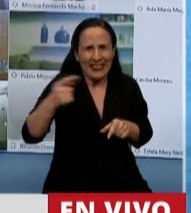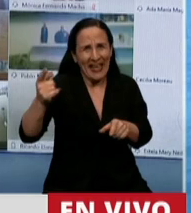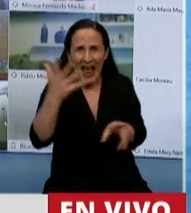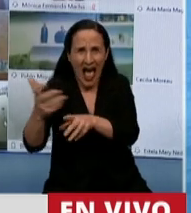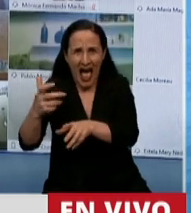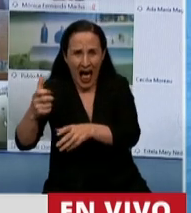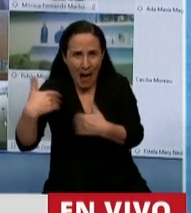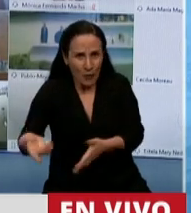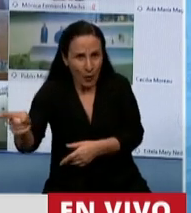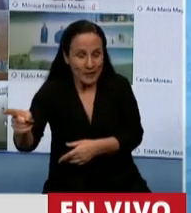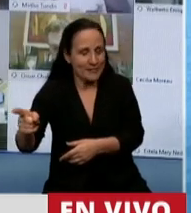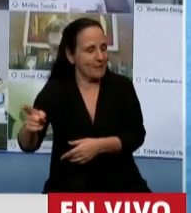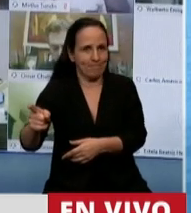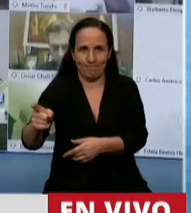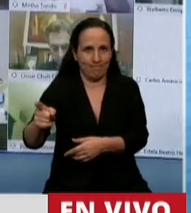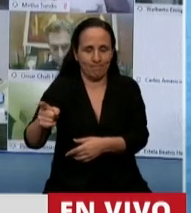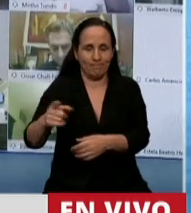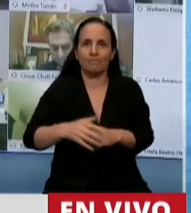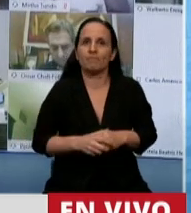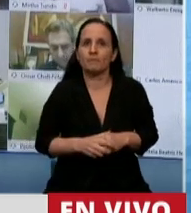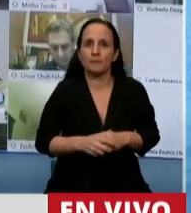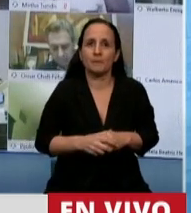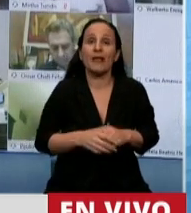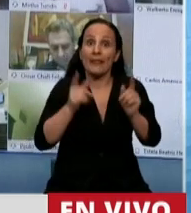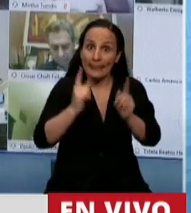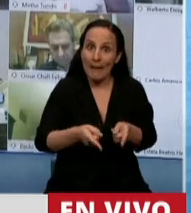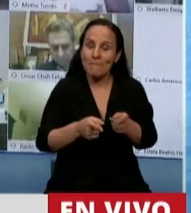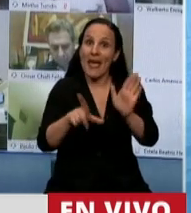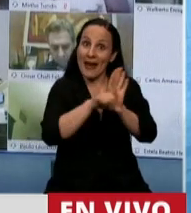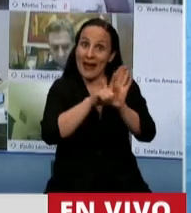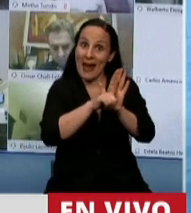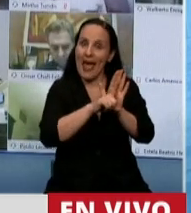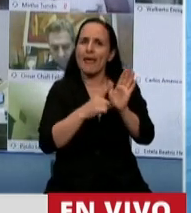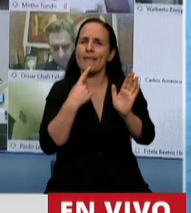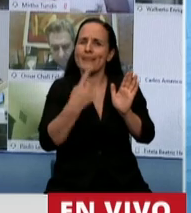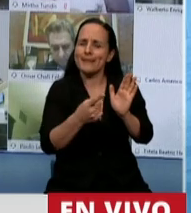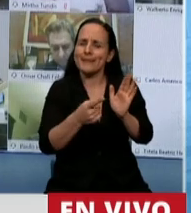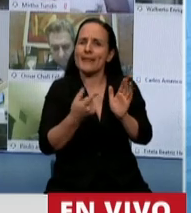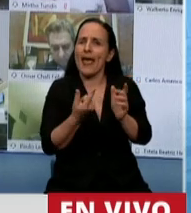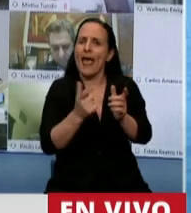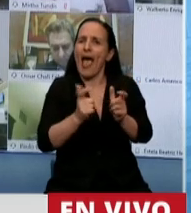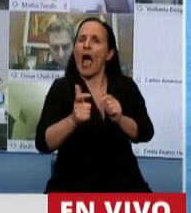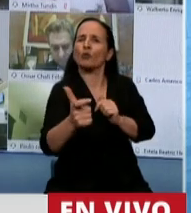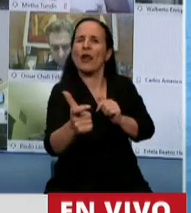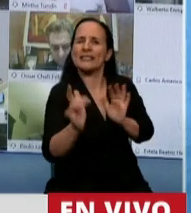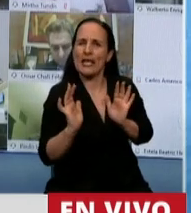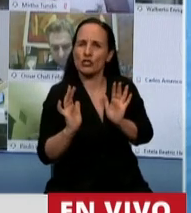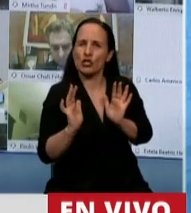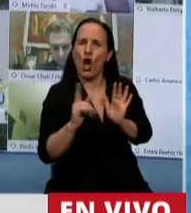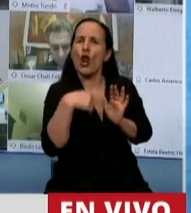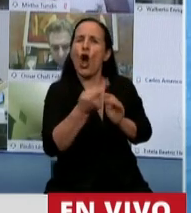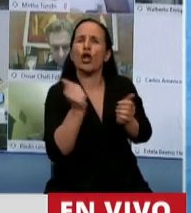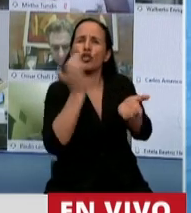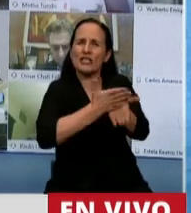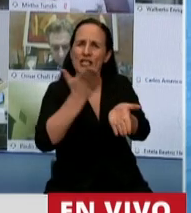También establece este sistema de actualización constante en unidad de pesca para el resto de las sanciones